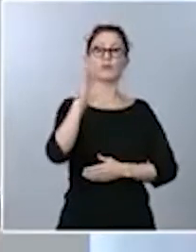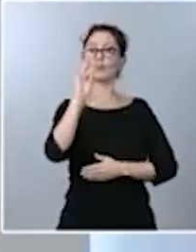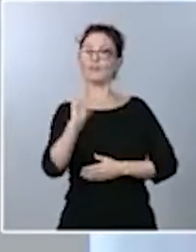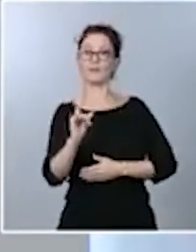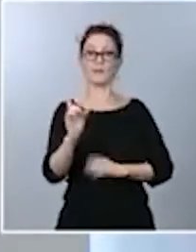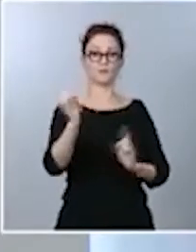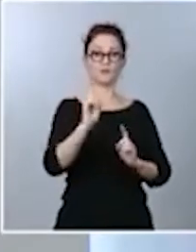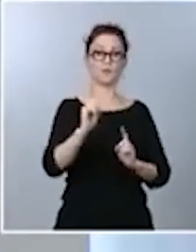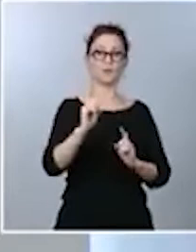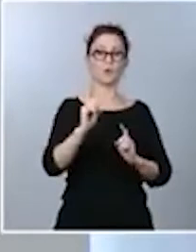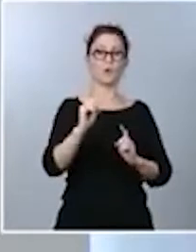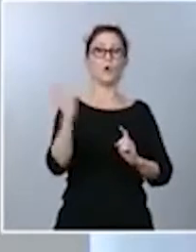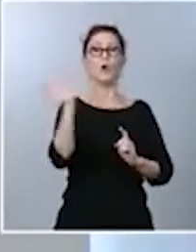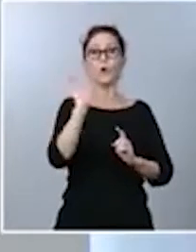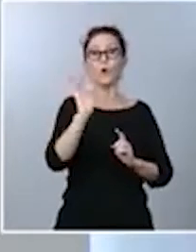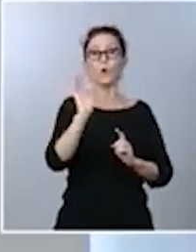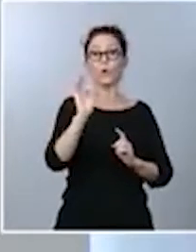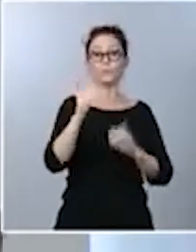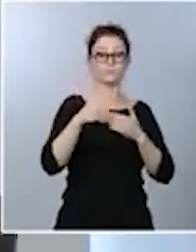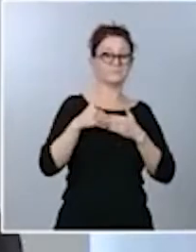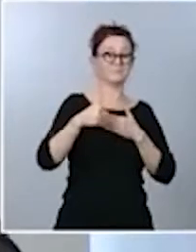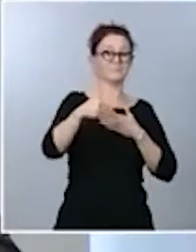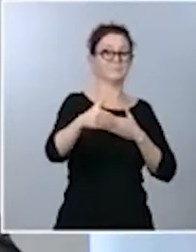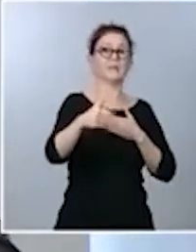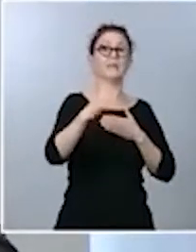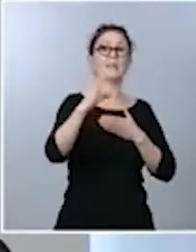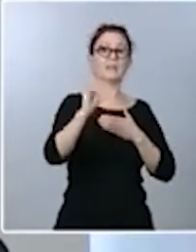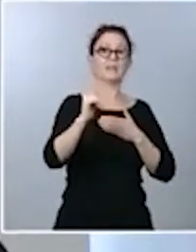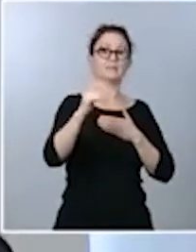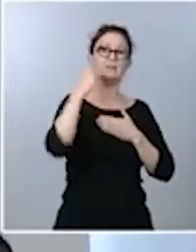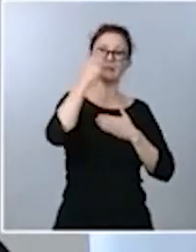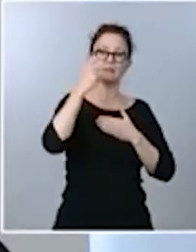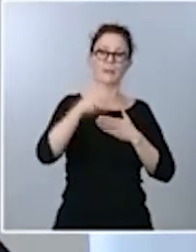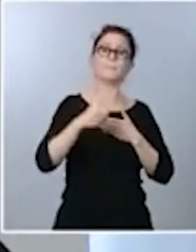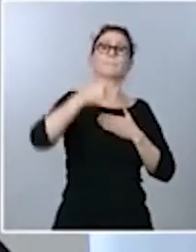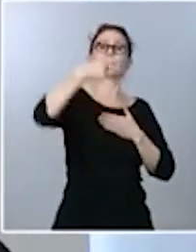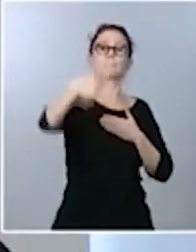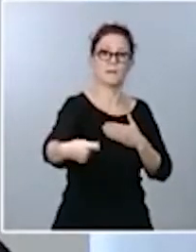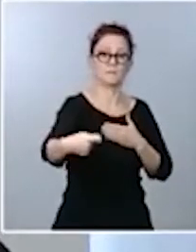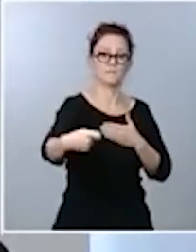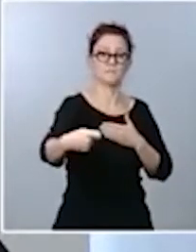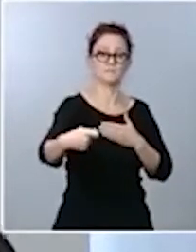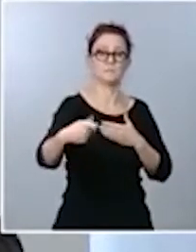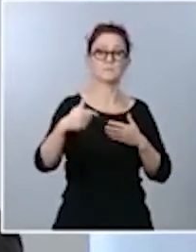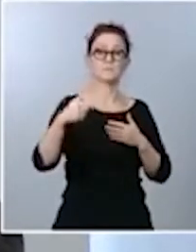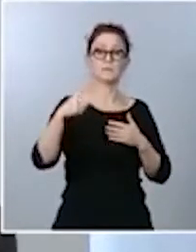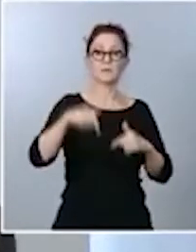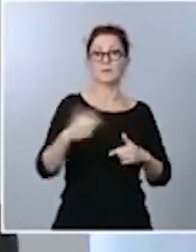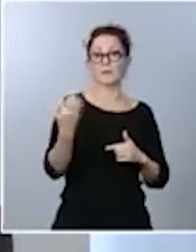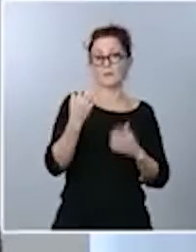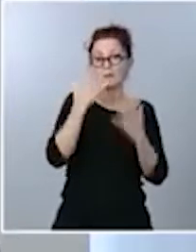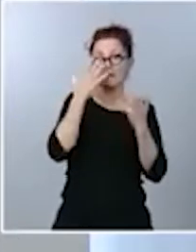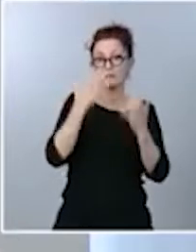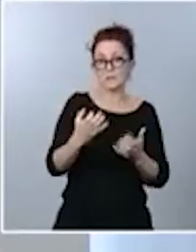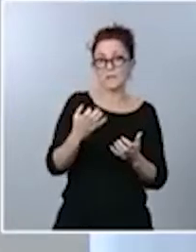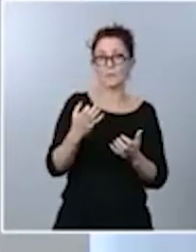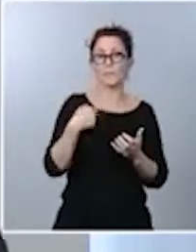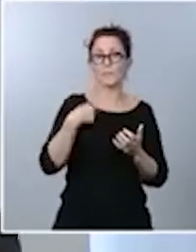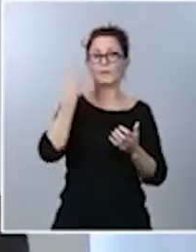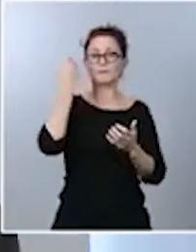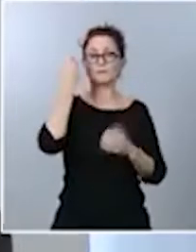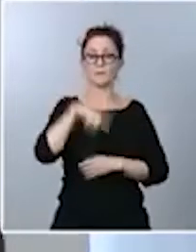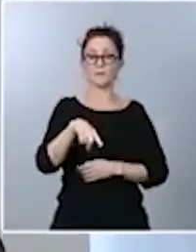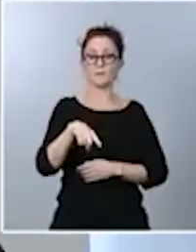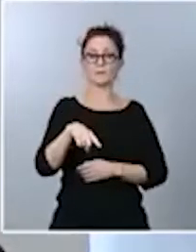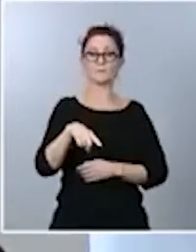posibilidad de que tenga un horizonte temporal más largo de 15 días. Y esto, digamos, aquí vamos a ser todos un poco serios. Por tanto, saber si se plantea si hay